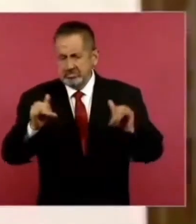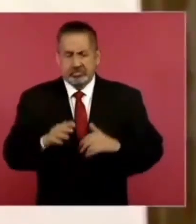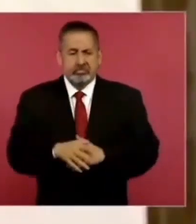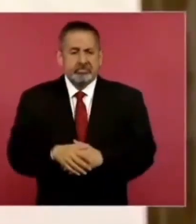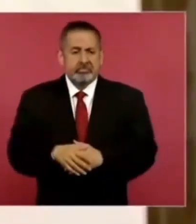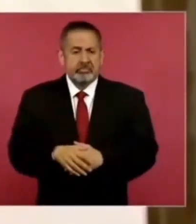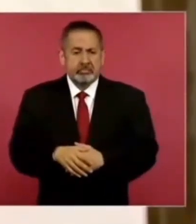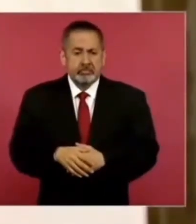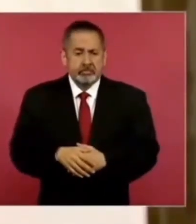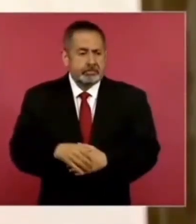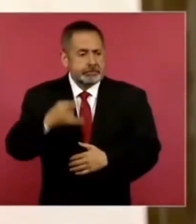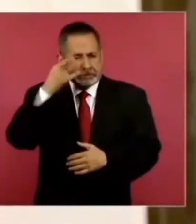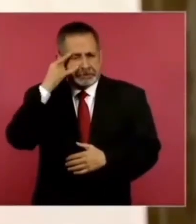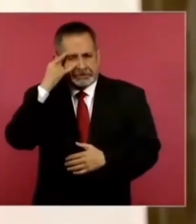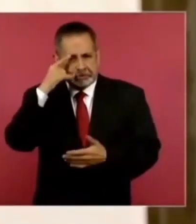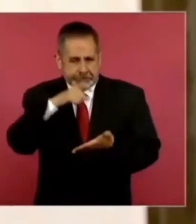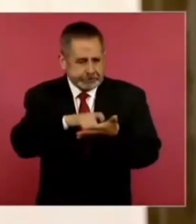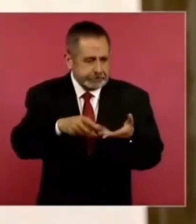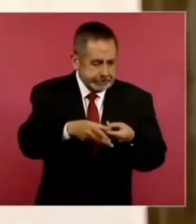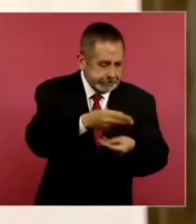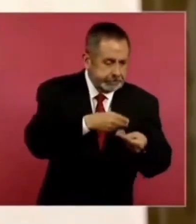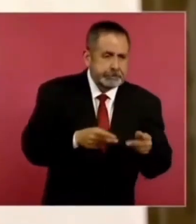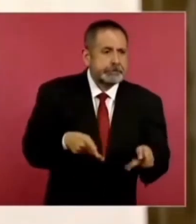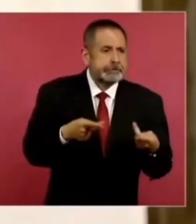compra y vende piratería